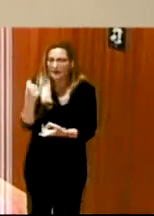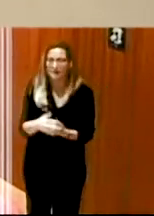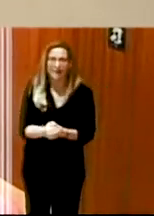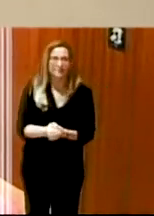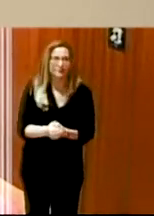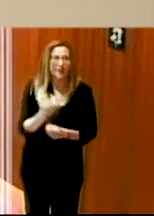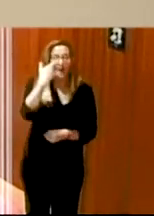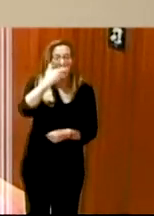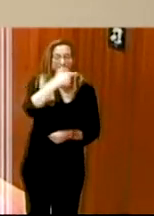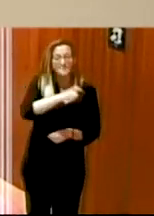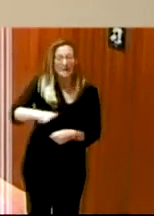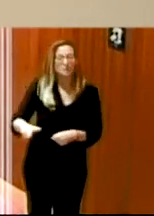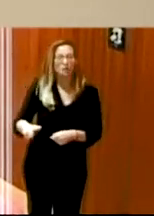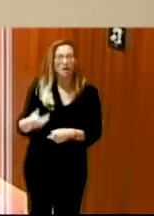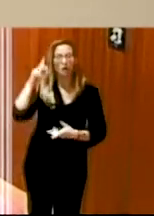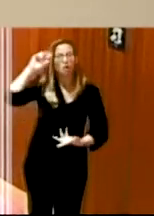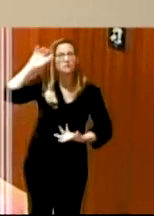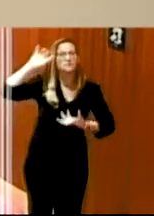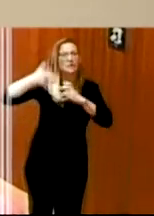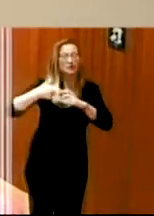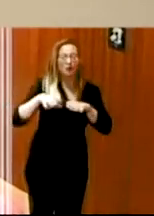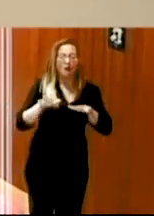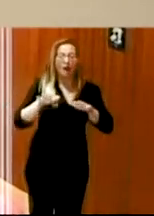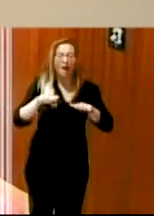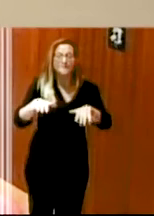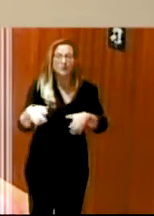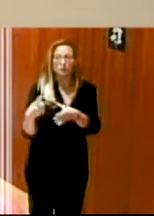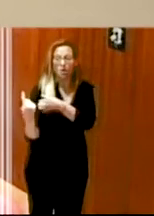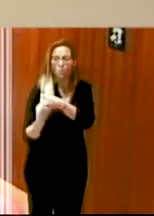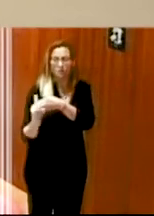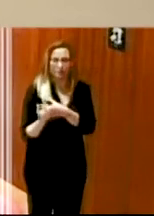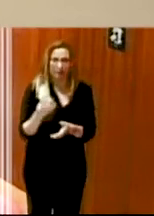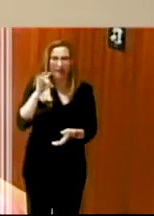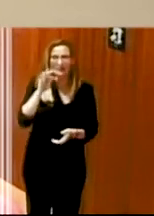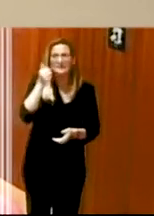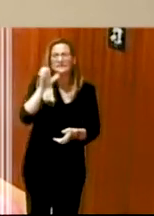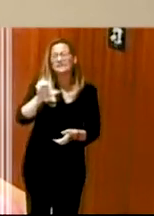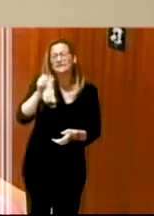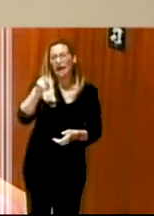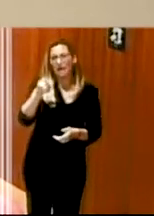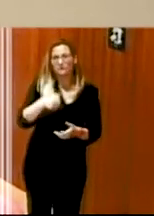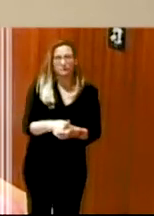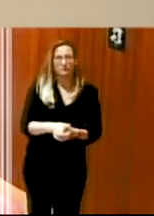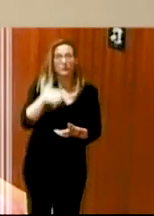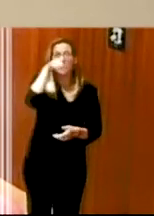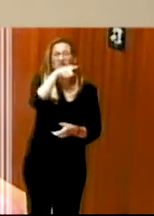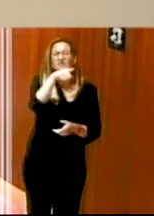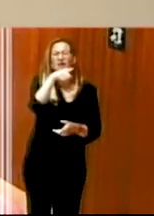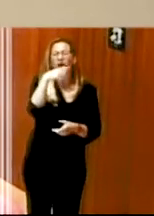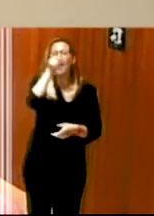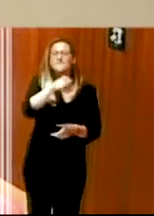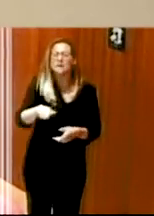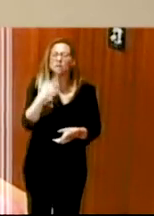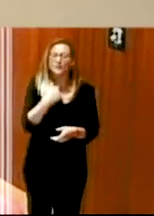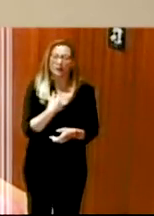personas con TEA, Trastorno del Espectro Autista. Pues, por ejemplo, estas personas hablaban de que